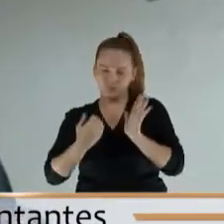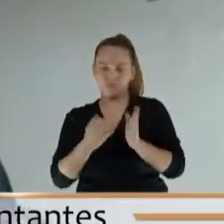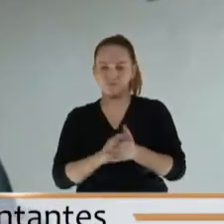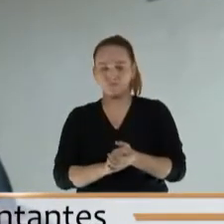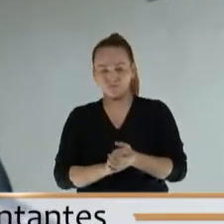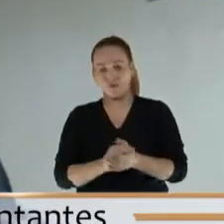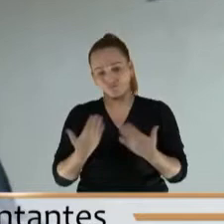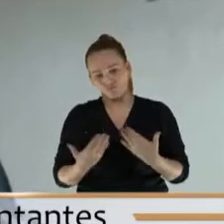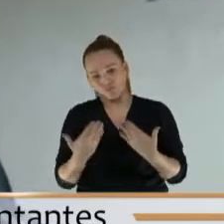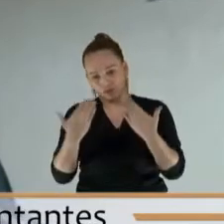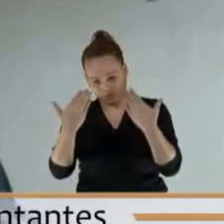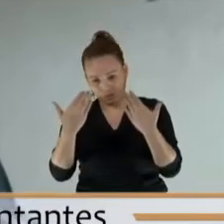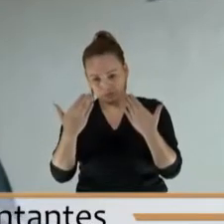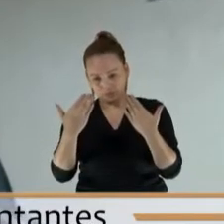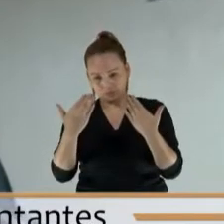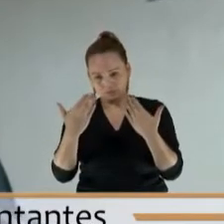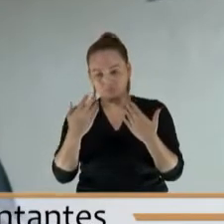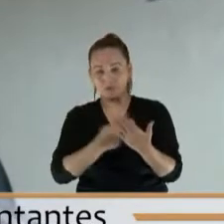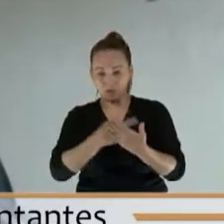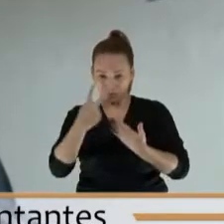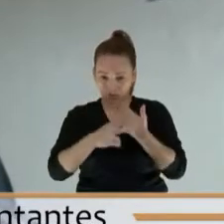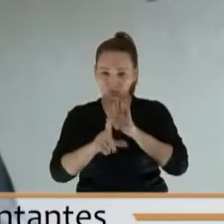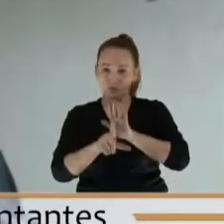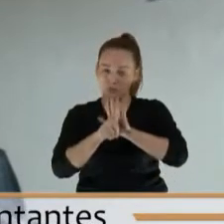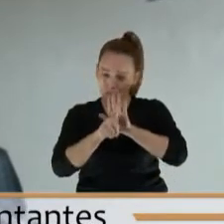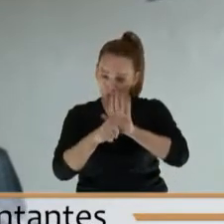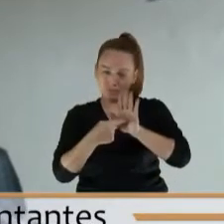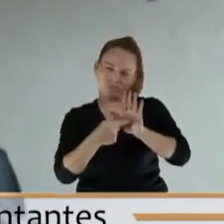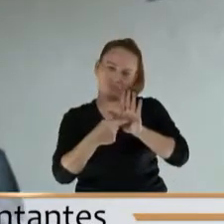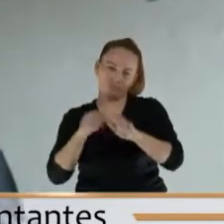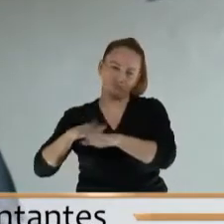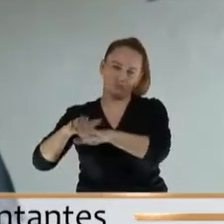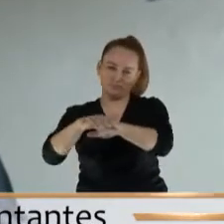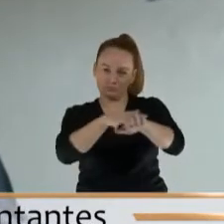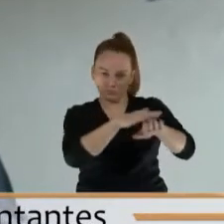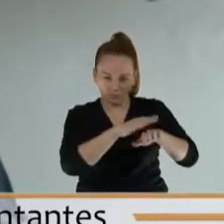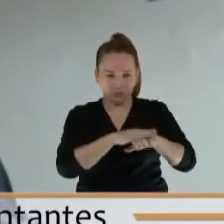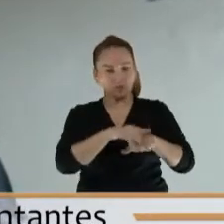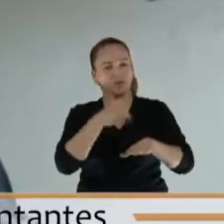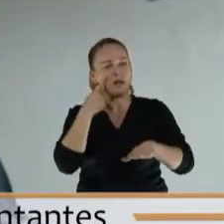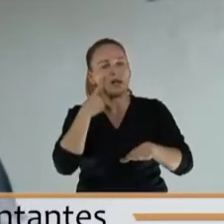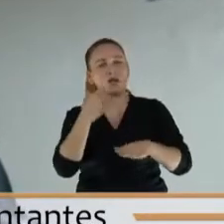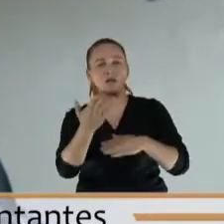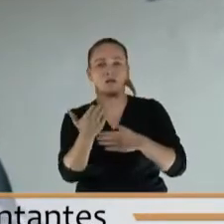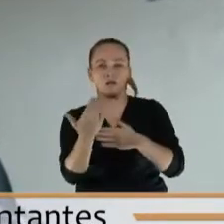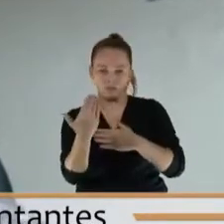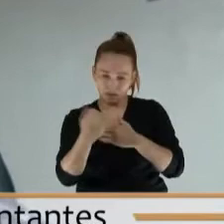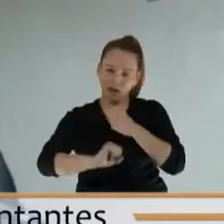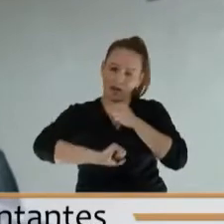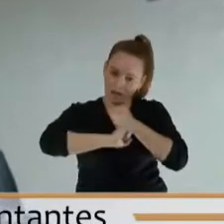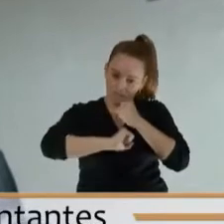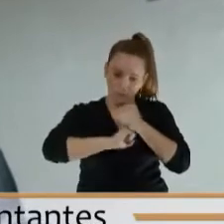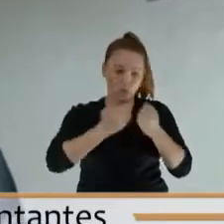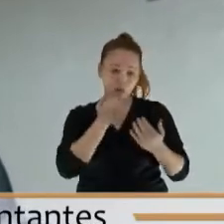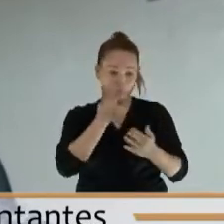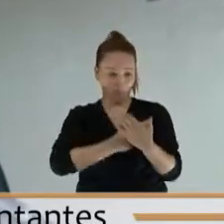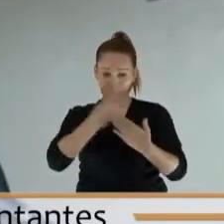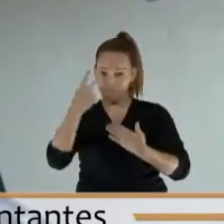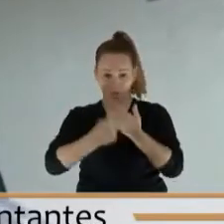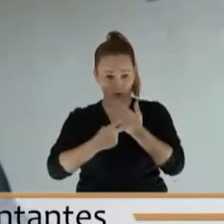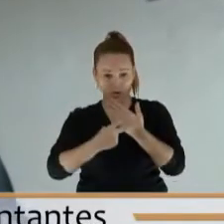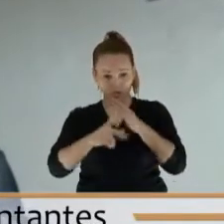y de esta manera pedir el apoyo de todas las bancadas este no es un proyecto del partido